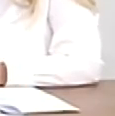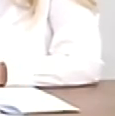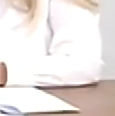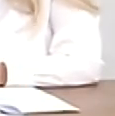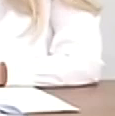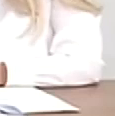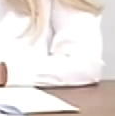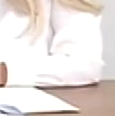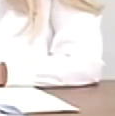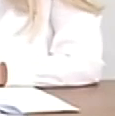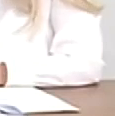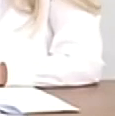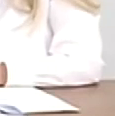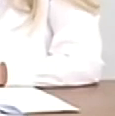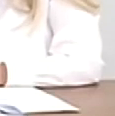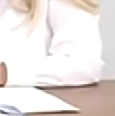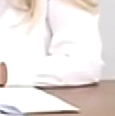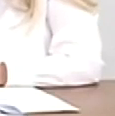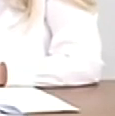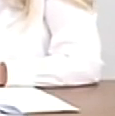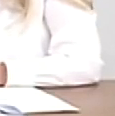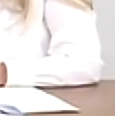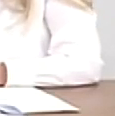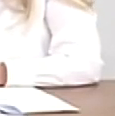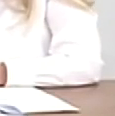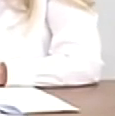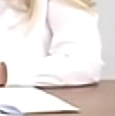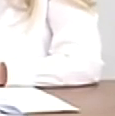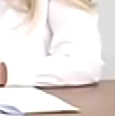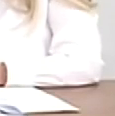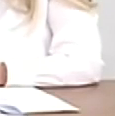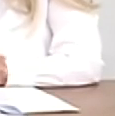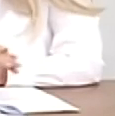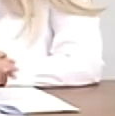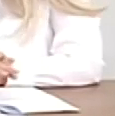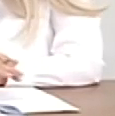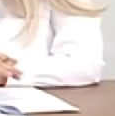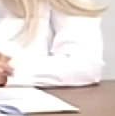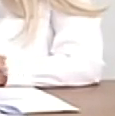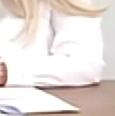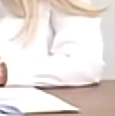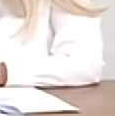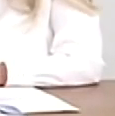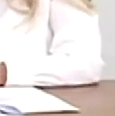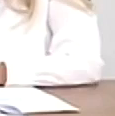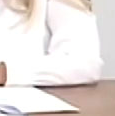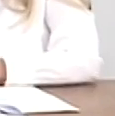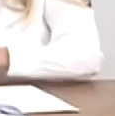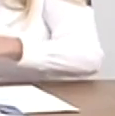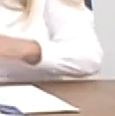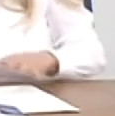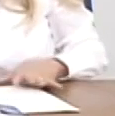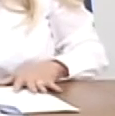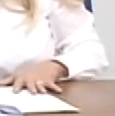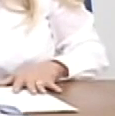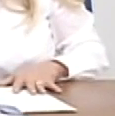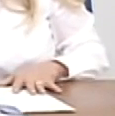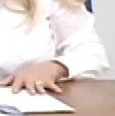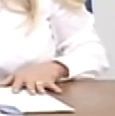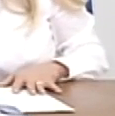cuando viene el virus que hay que atenderlo, pero para prevenirlo, la cuarentena. Yo creo que no hay otra y por eso